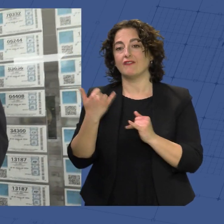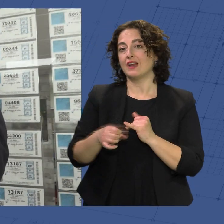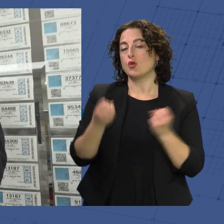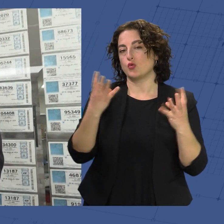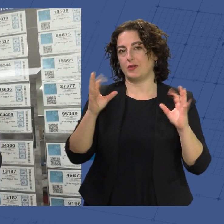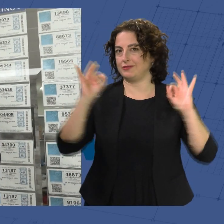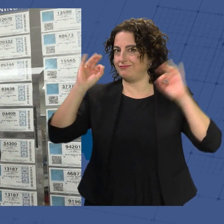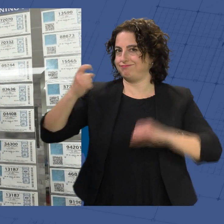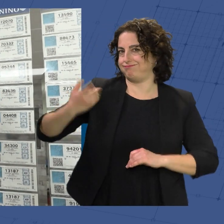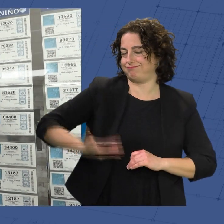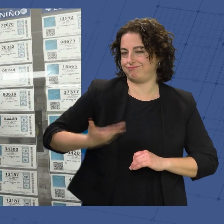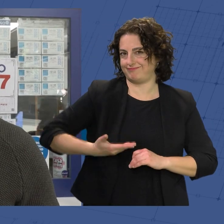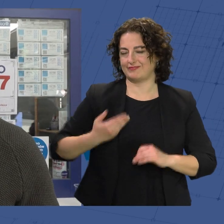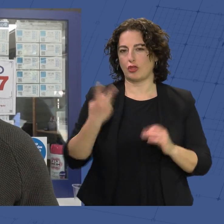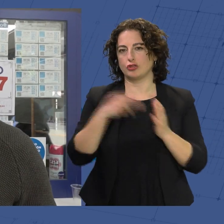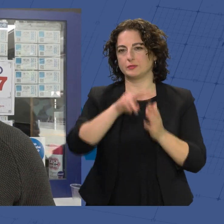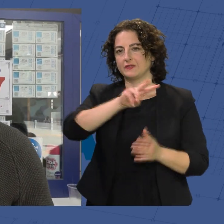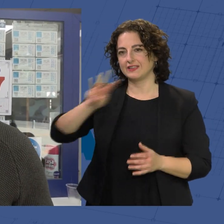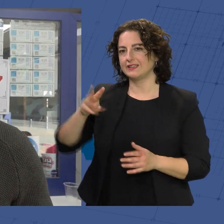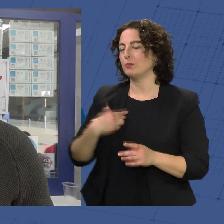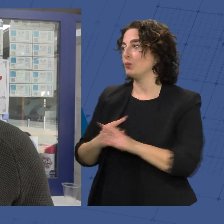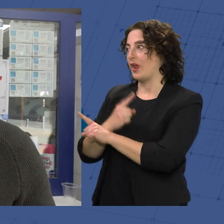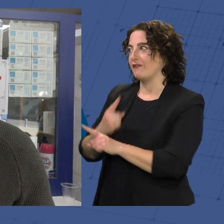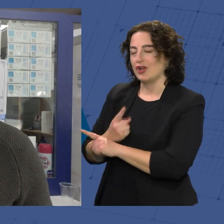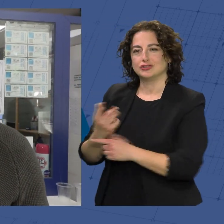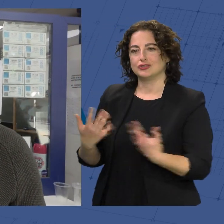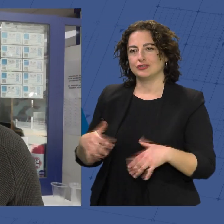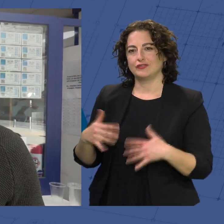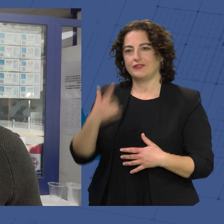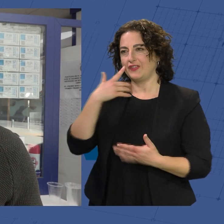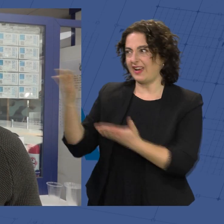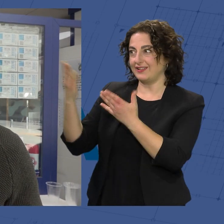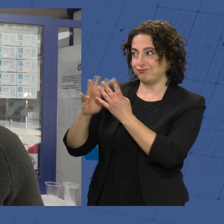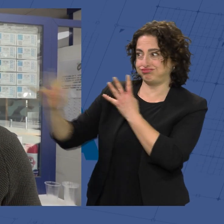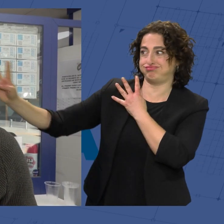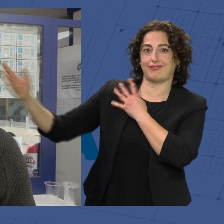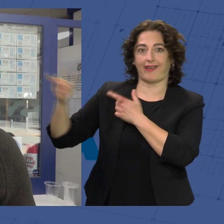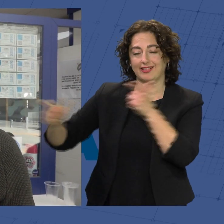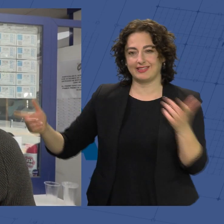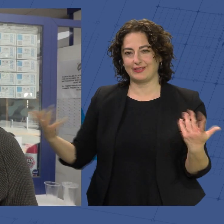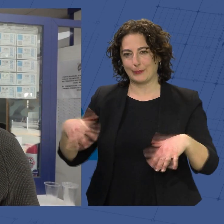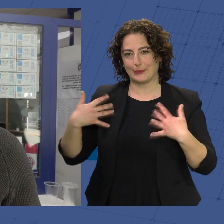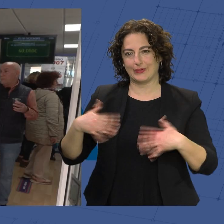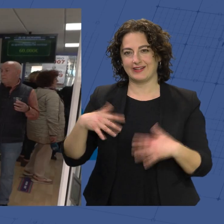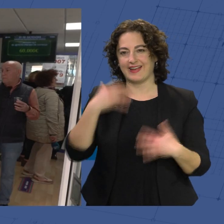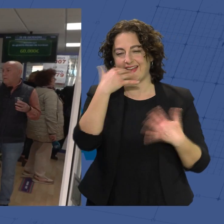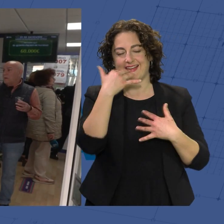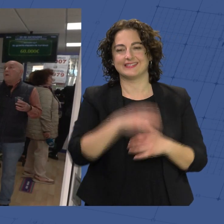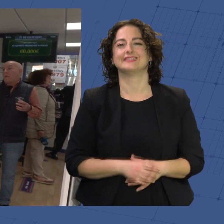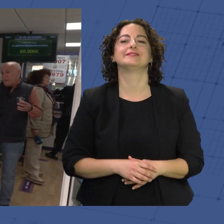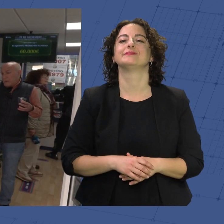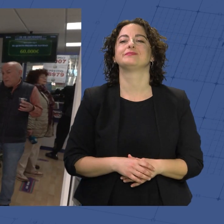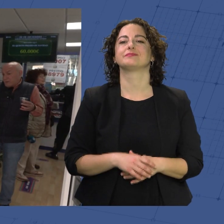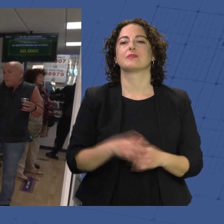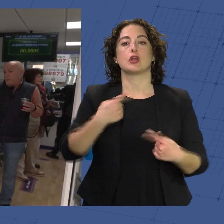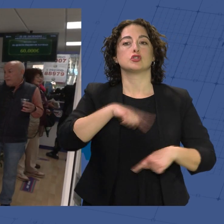estrella del 2023. Muy emocionado, muy nervioso, y fíjate la que estamos liando aquí. Y nosotros, como